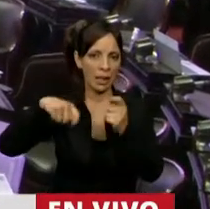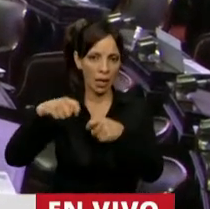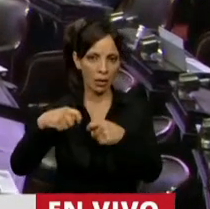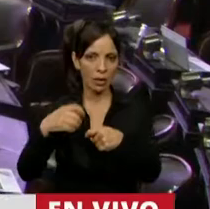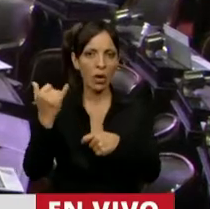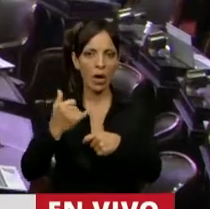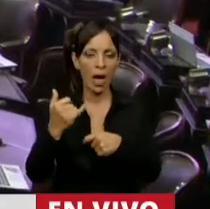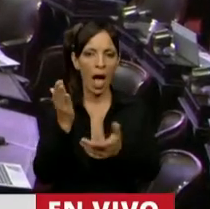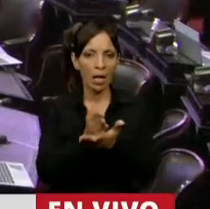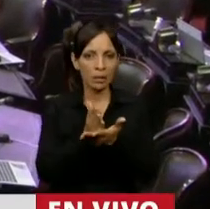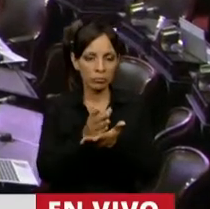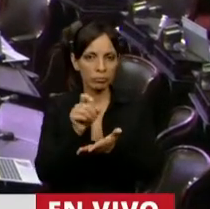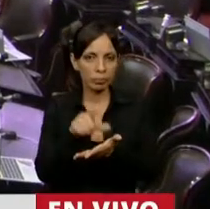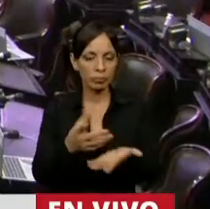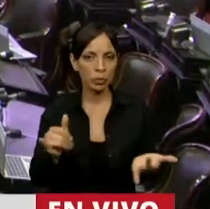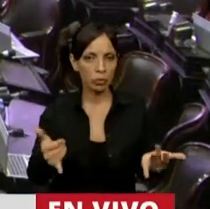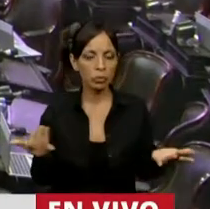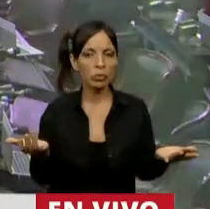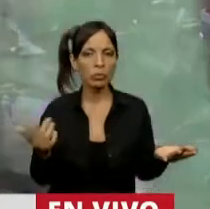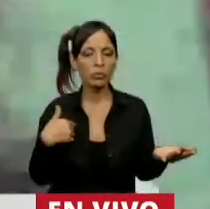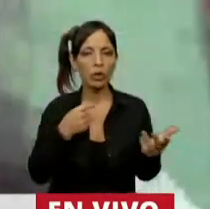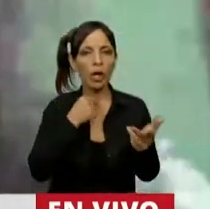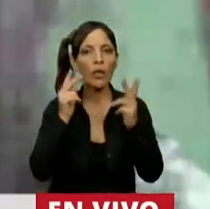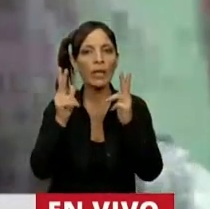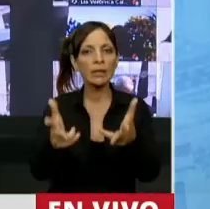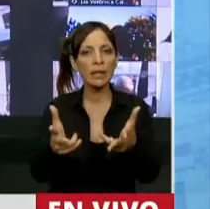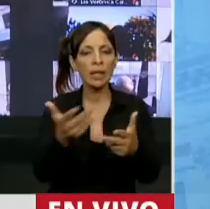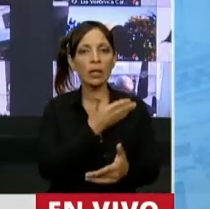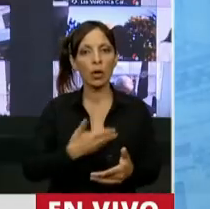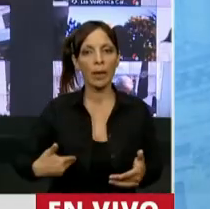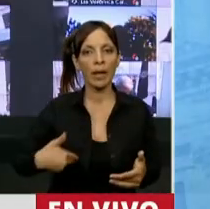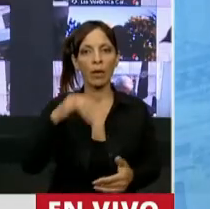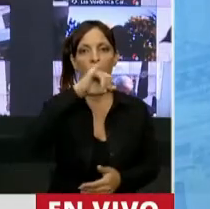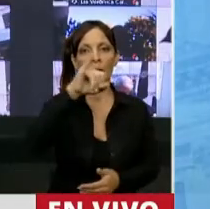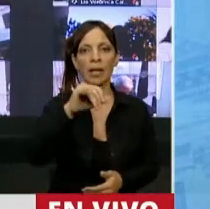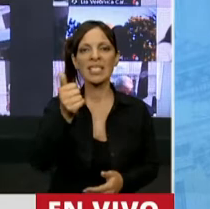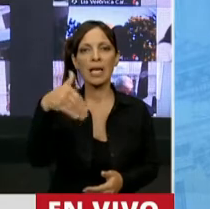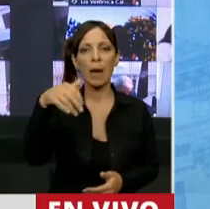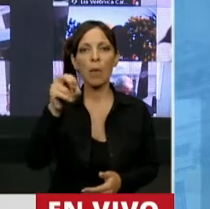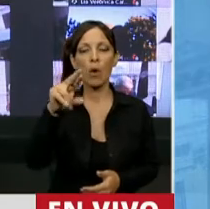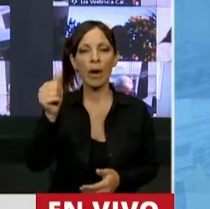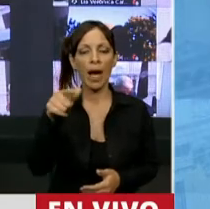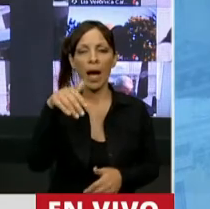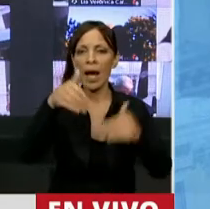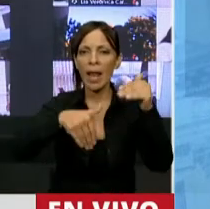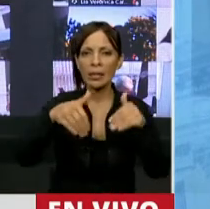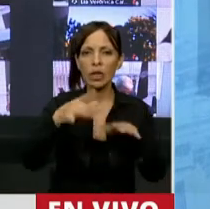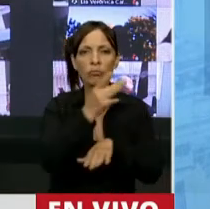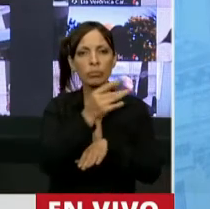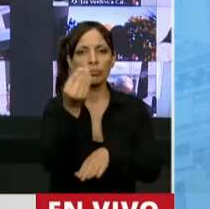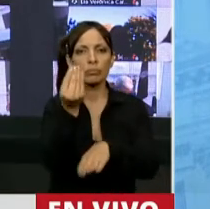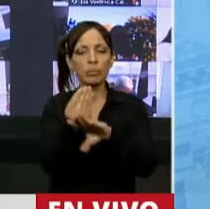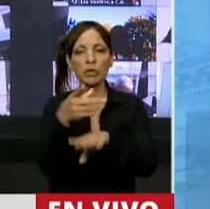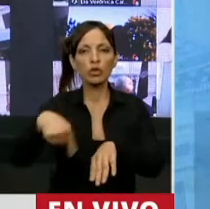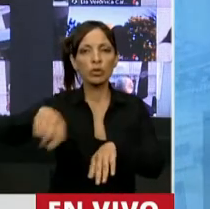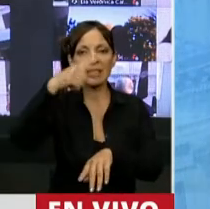Estado de Derecho. Decirle, señor presidente, que el gobernador Zamora en cada elección fue elegido con más del